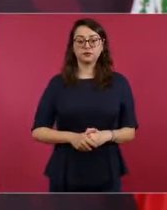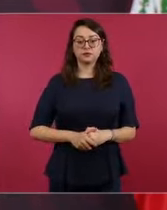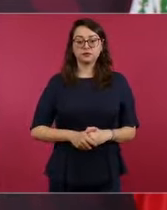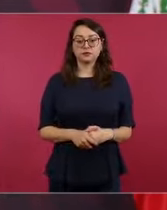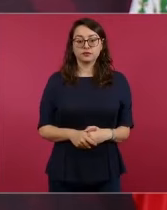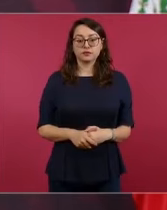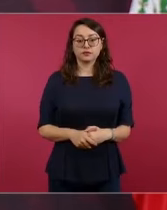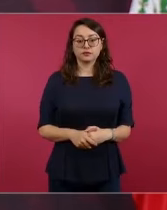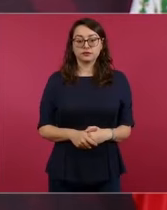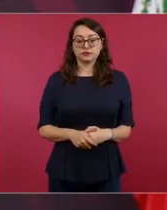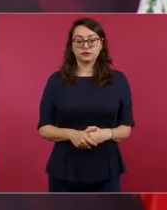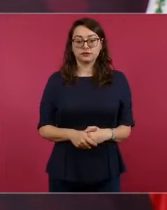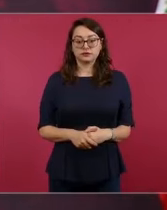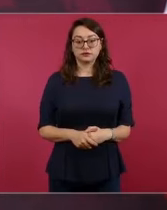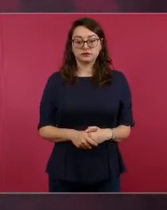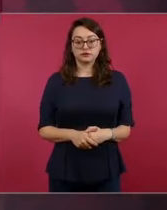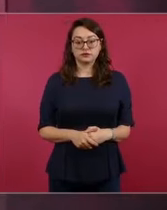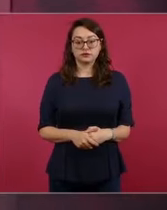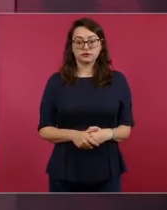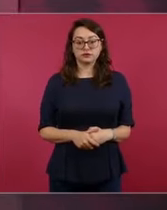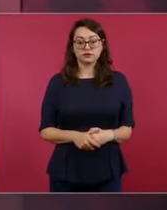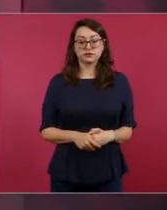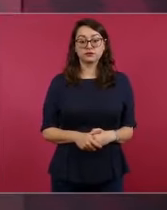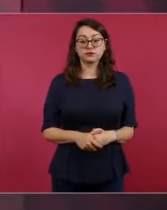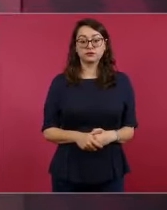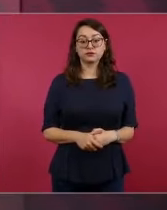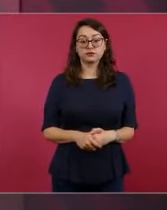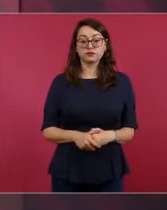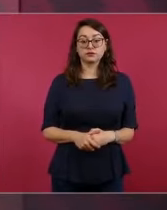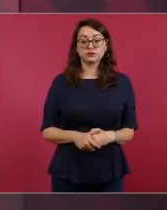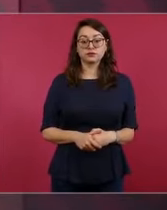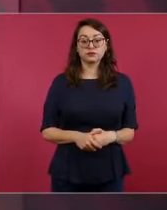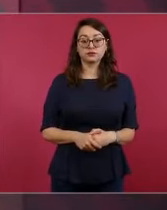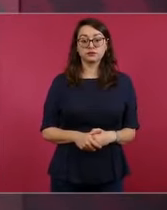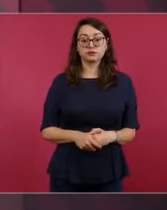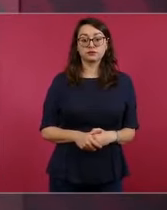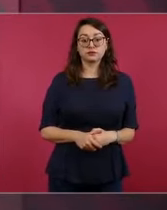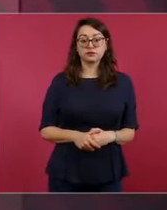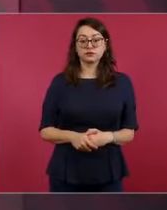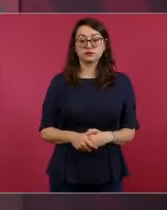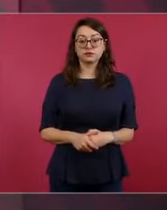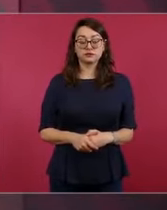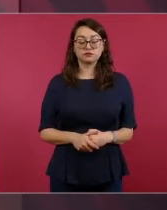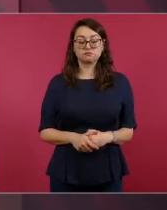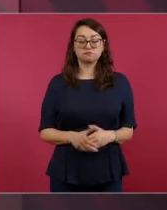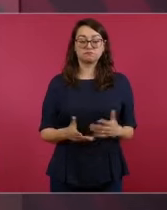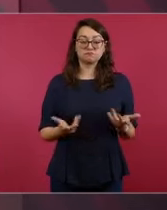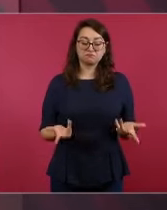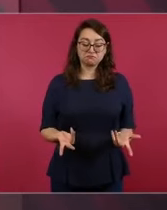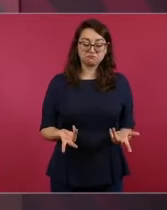sus métodos, sus procedimientos,